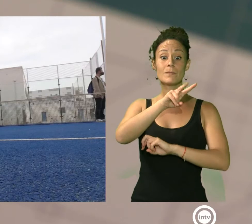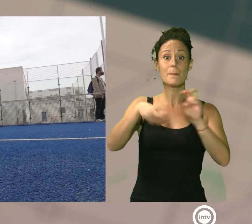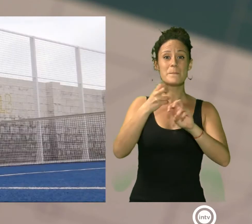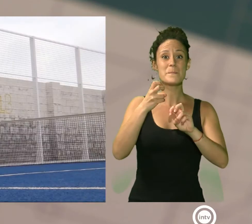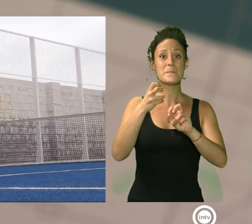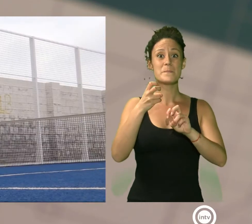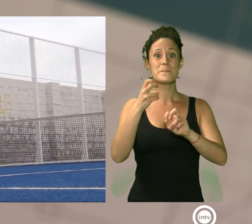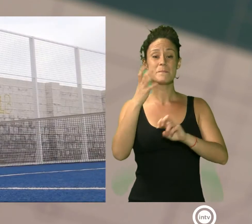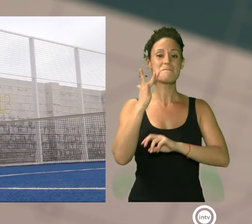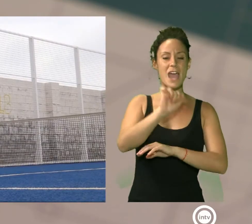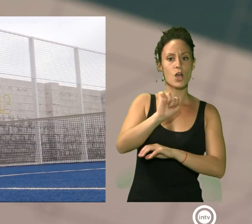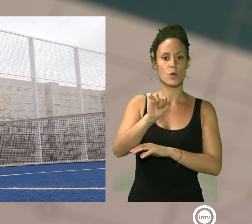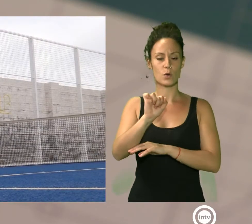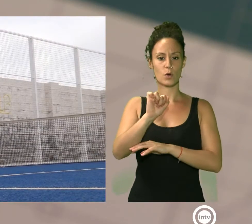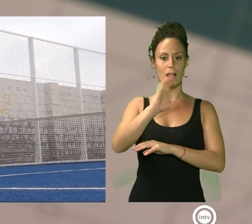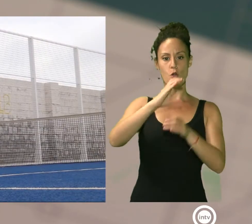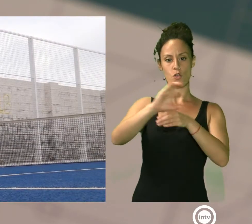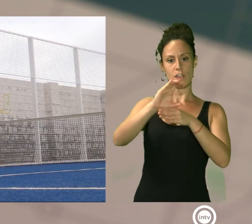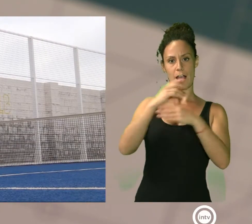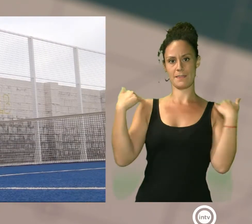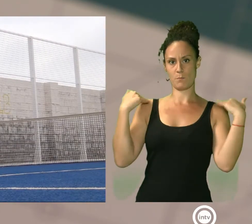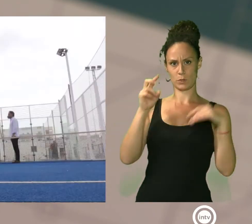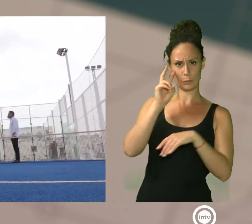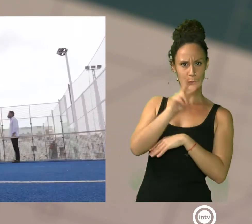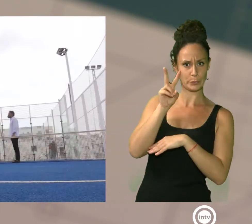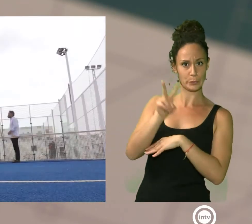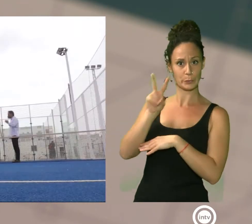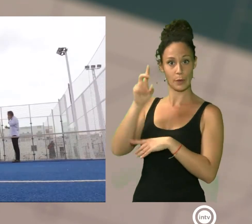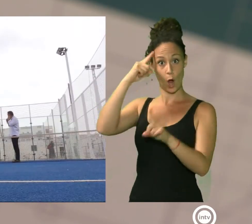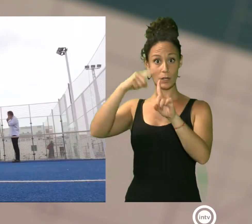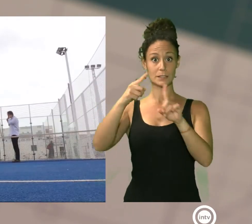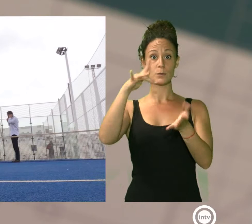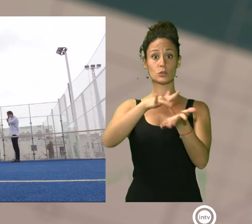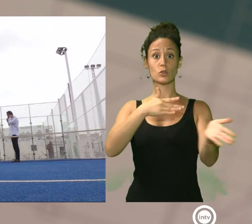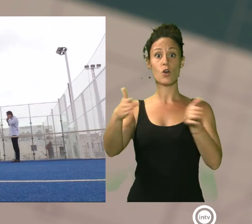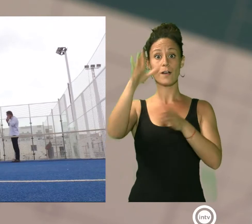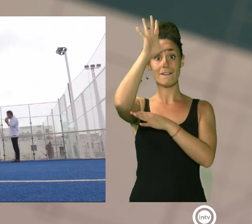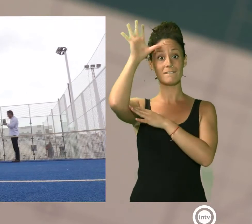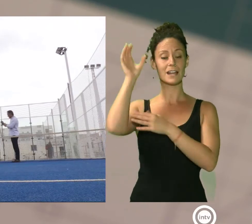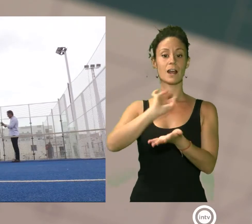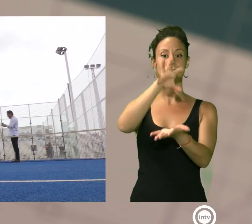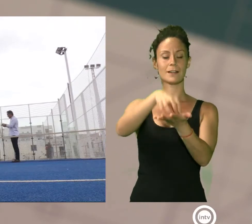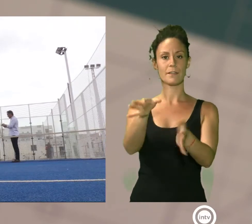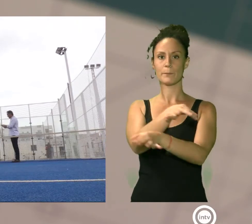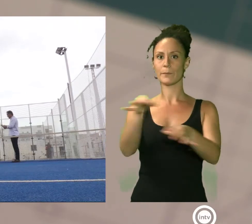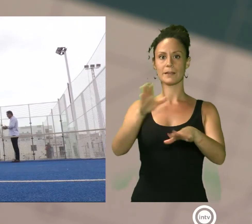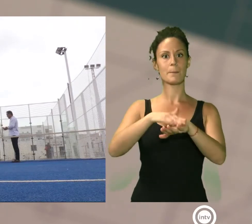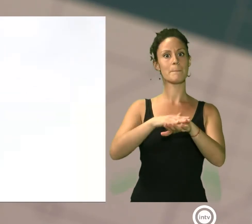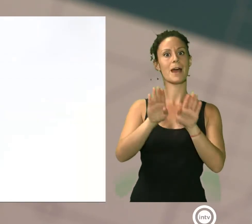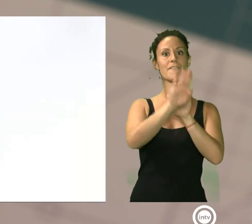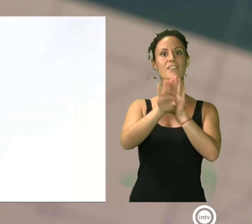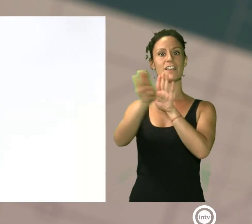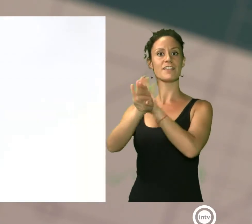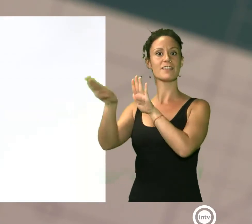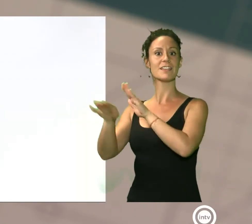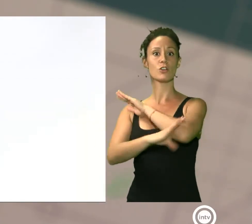Deportes, con el objetivo de que, de cara al verano, estas instalaciones estén en buenas condiciones para que vecinos del barrio de Cabo de Gata